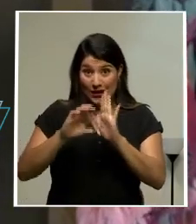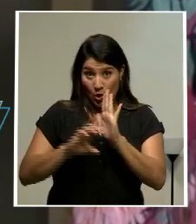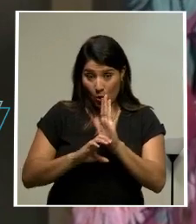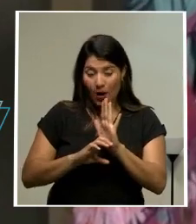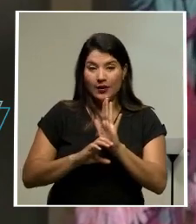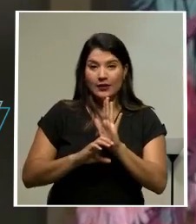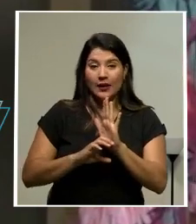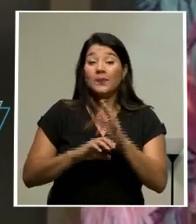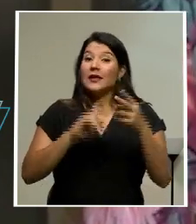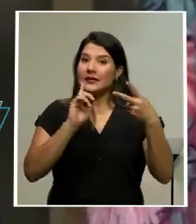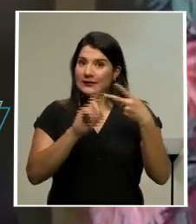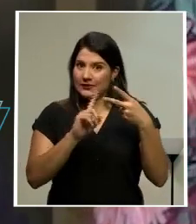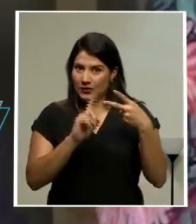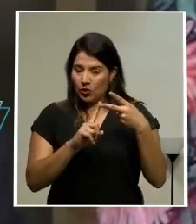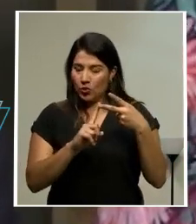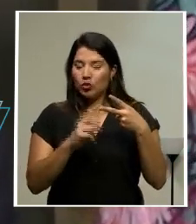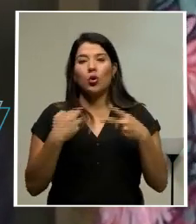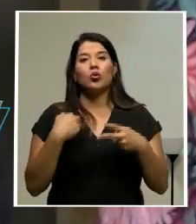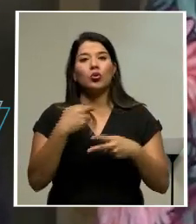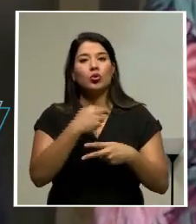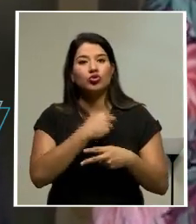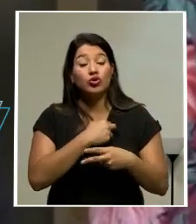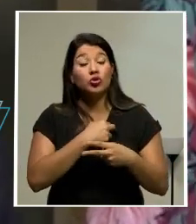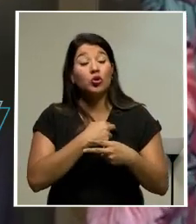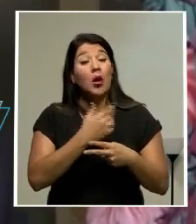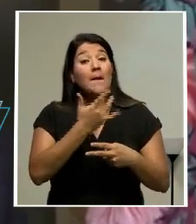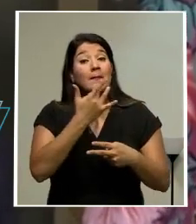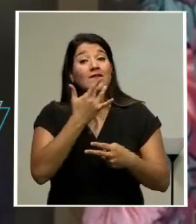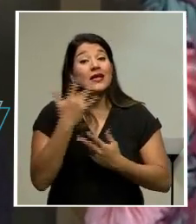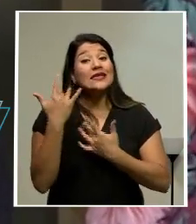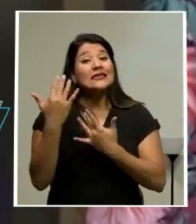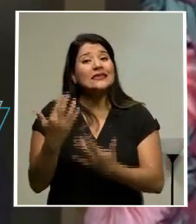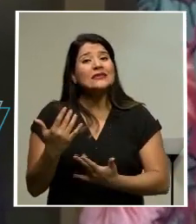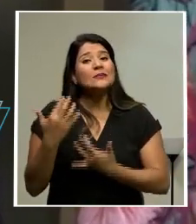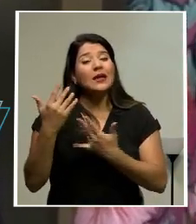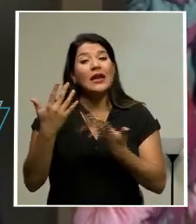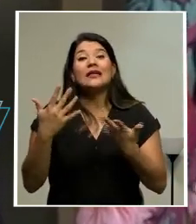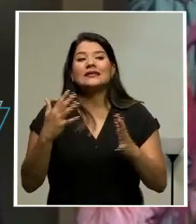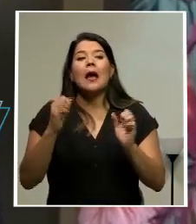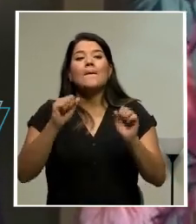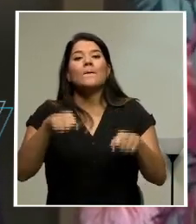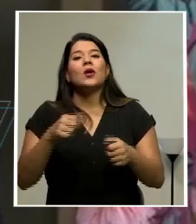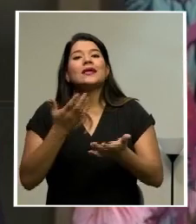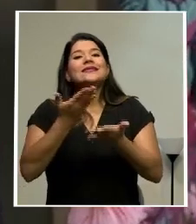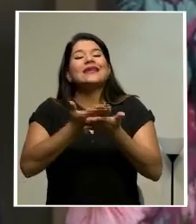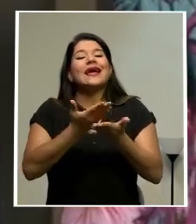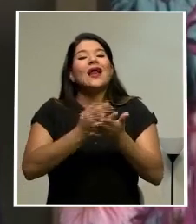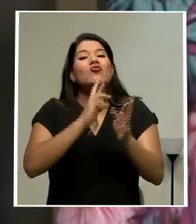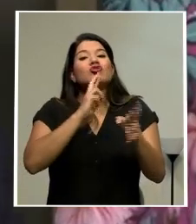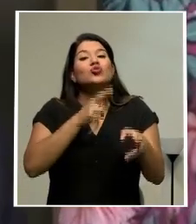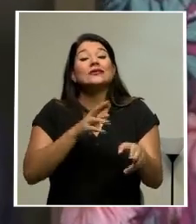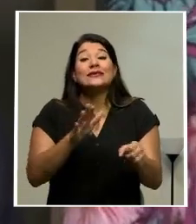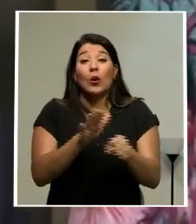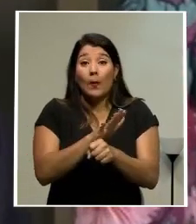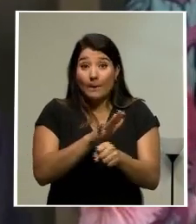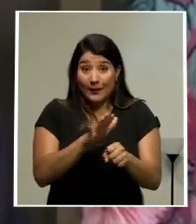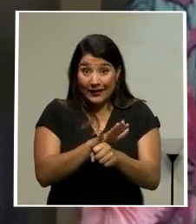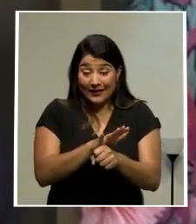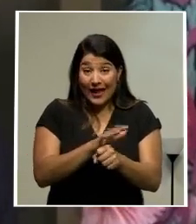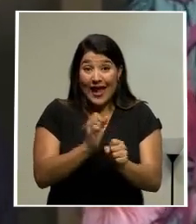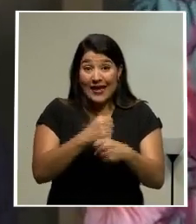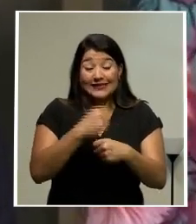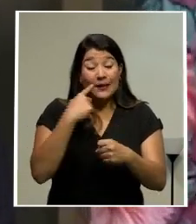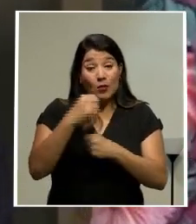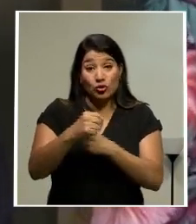En segundo lugar, vamos a esperar a que llegue la sentencia completa al